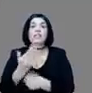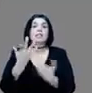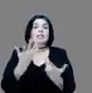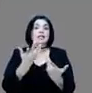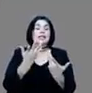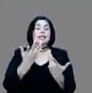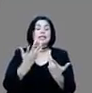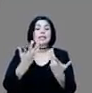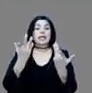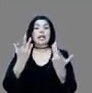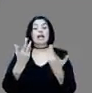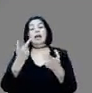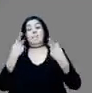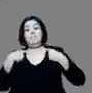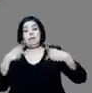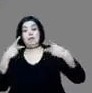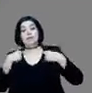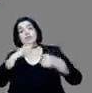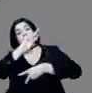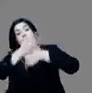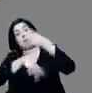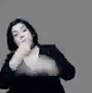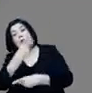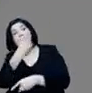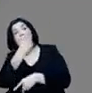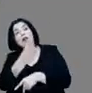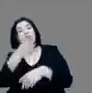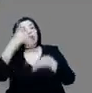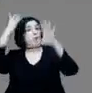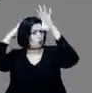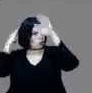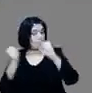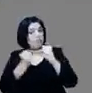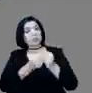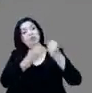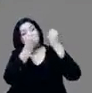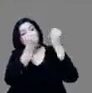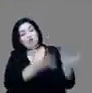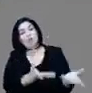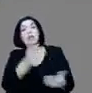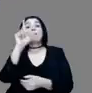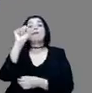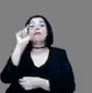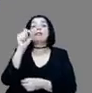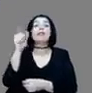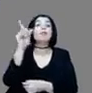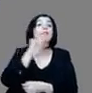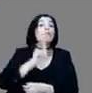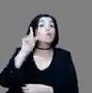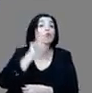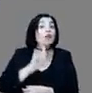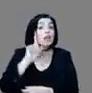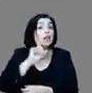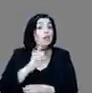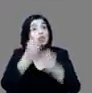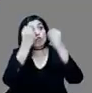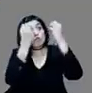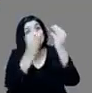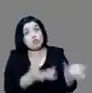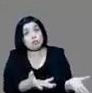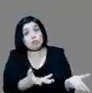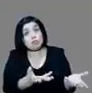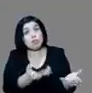a ver a Cortés y le obsequian 20 mujeres. Entre estas mujeres iba